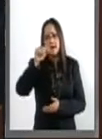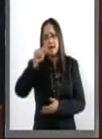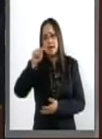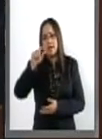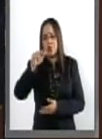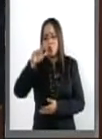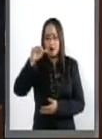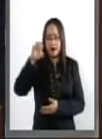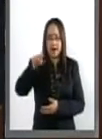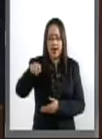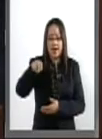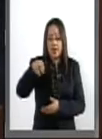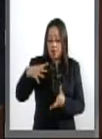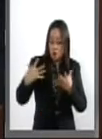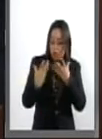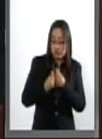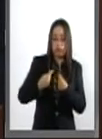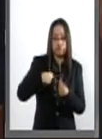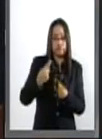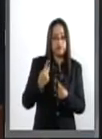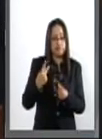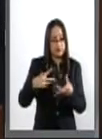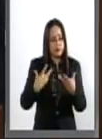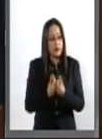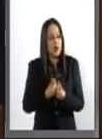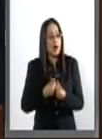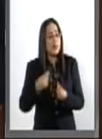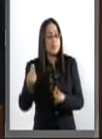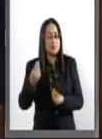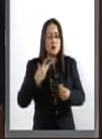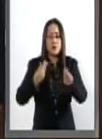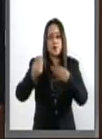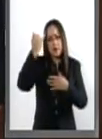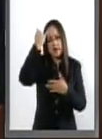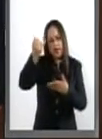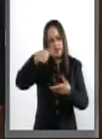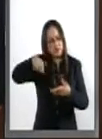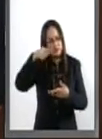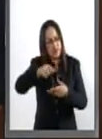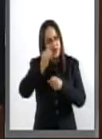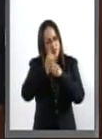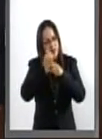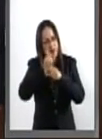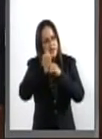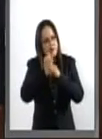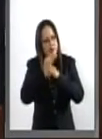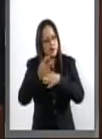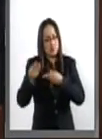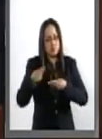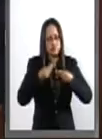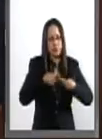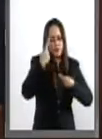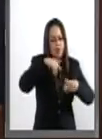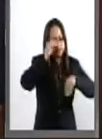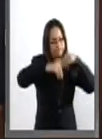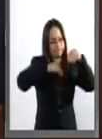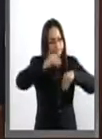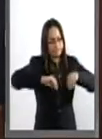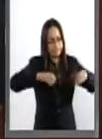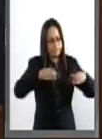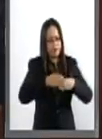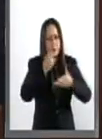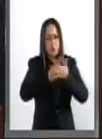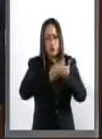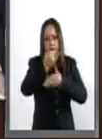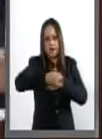servidor y en coordinación aportaron ideas y conocimientos para la construcción y diseño de este proyecto legislativo.